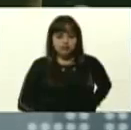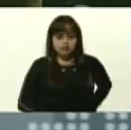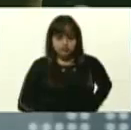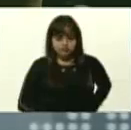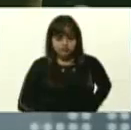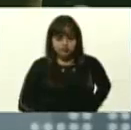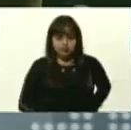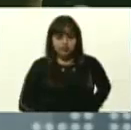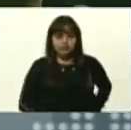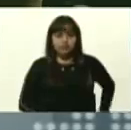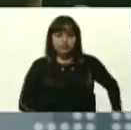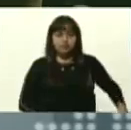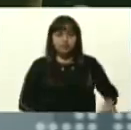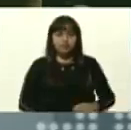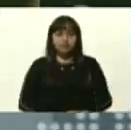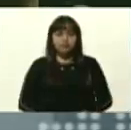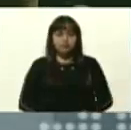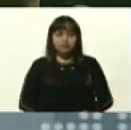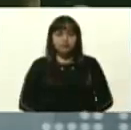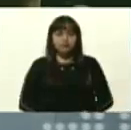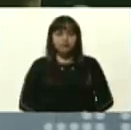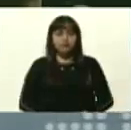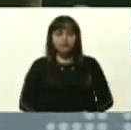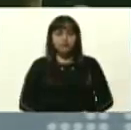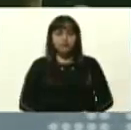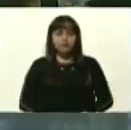Godoy Pernilla. Adelante, compañero.